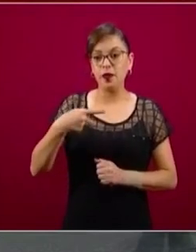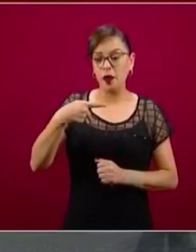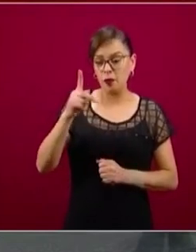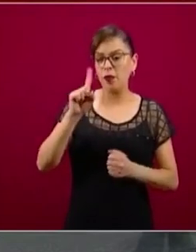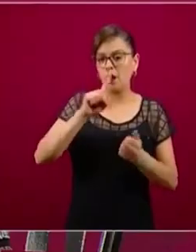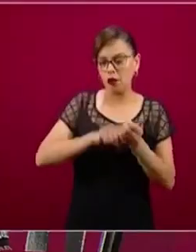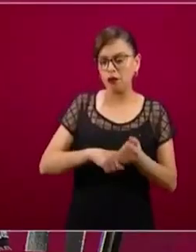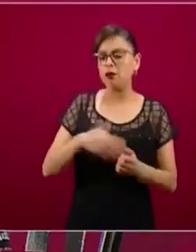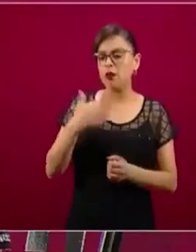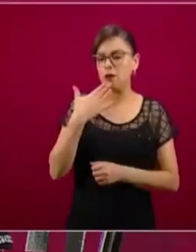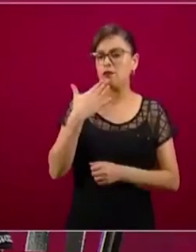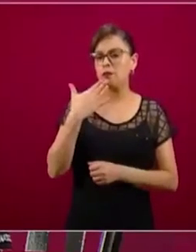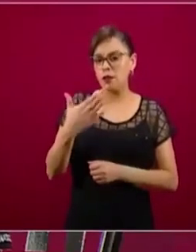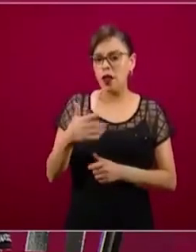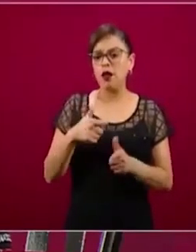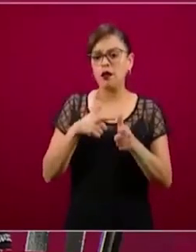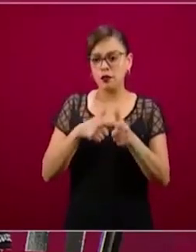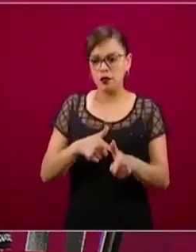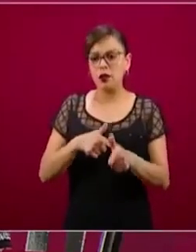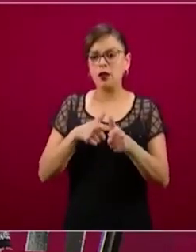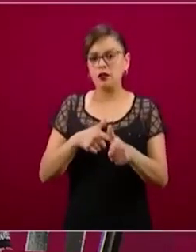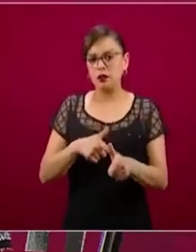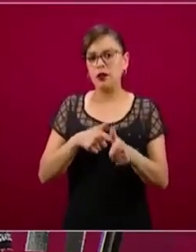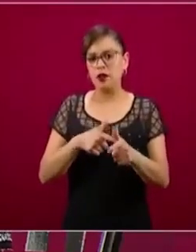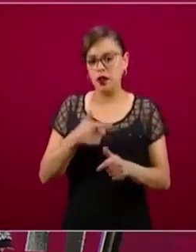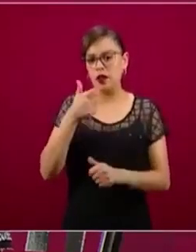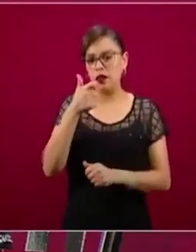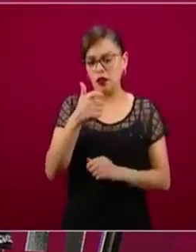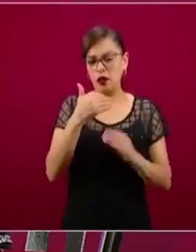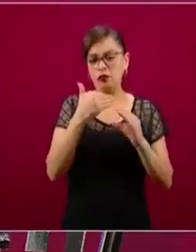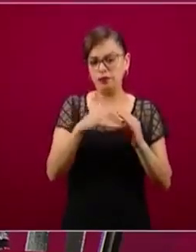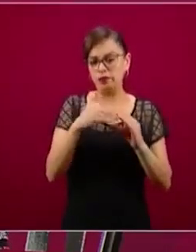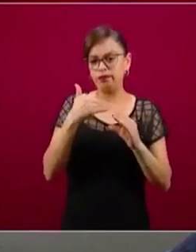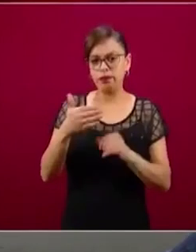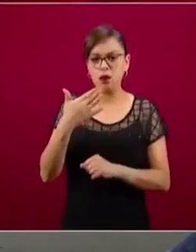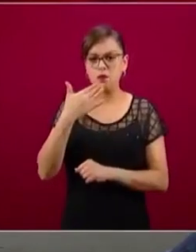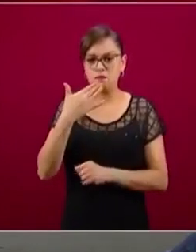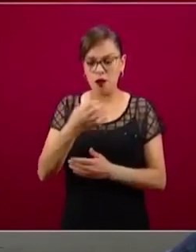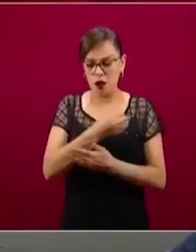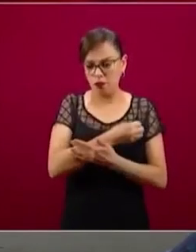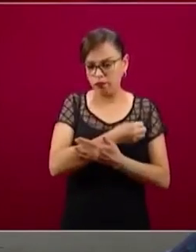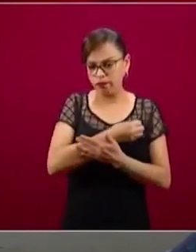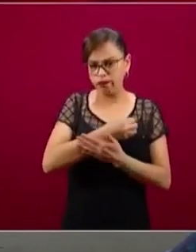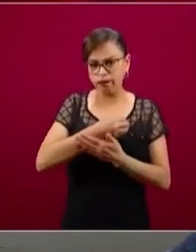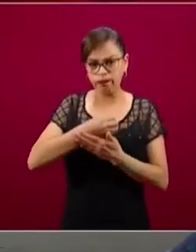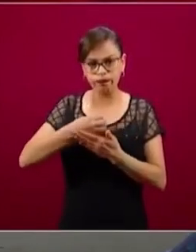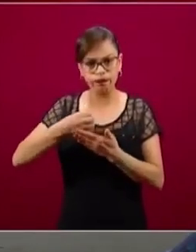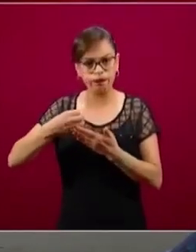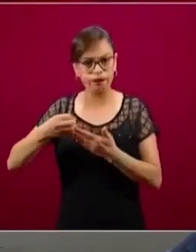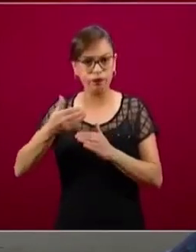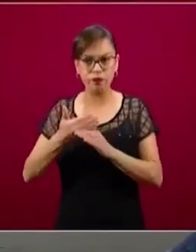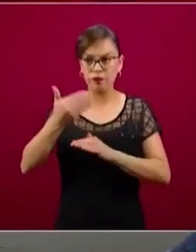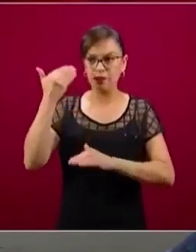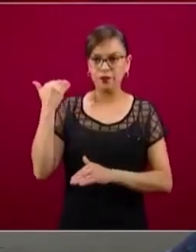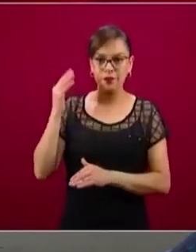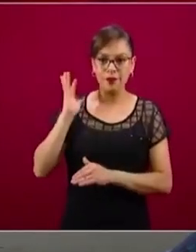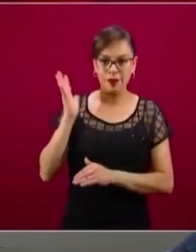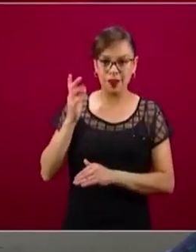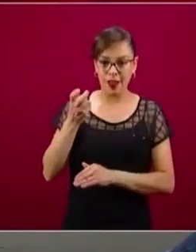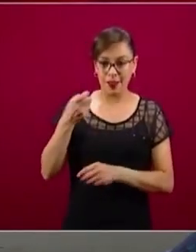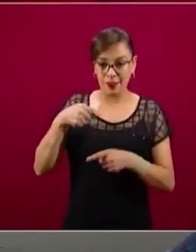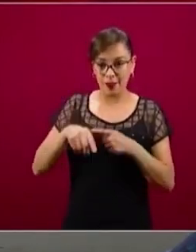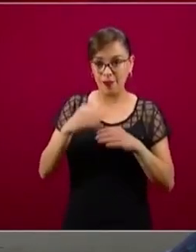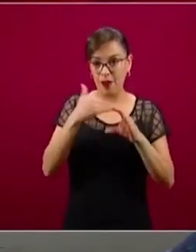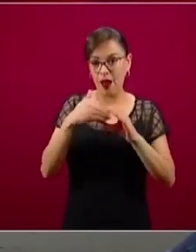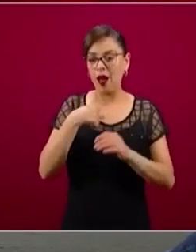dispersando con orden, como insistimos desde el principio, vamos identificando algunos